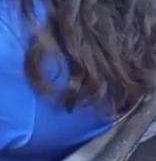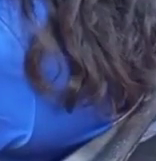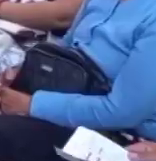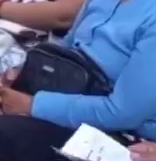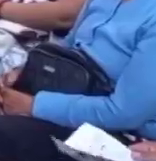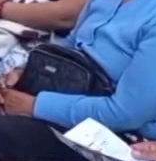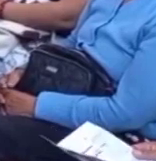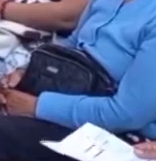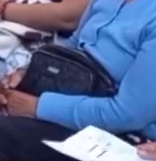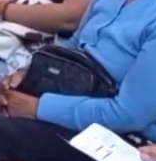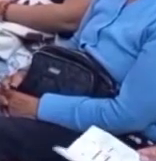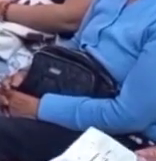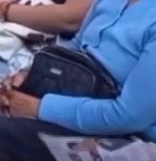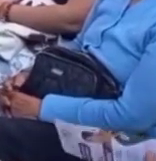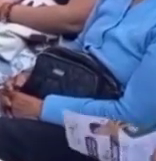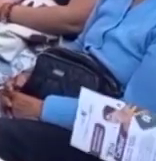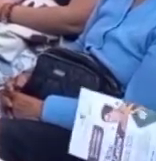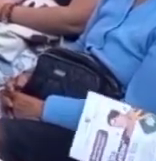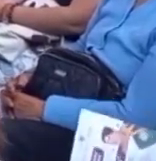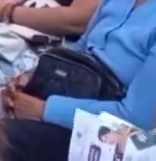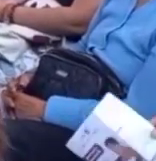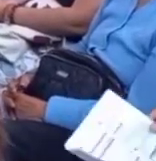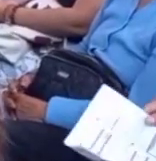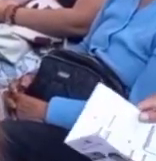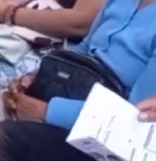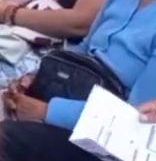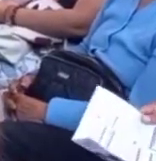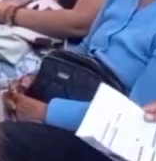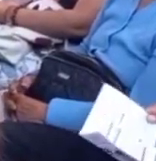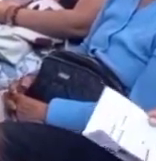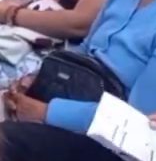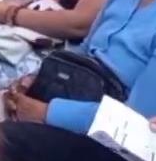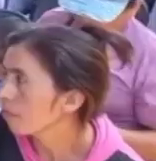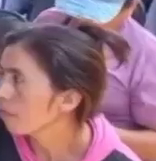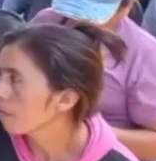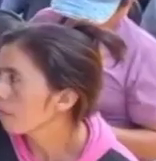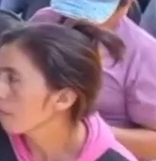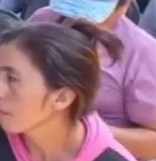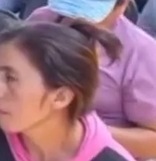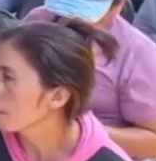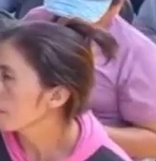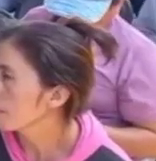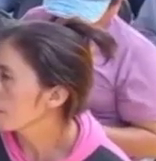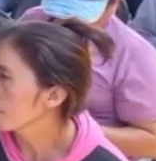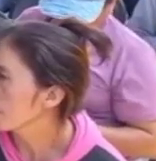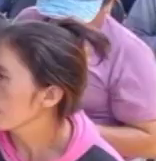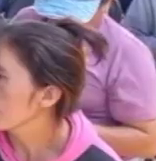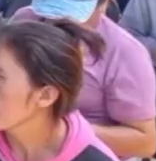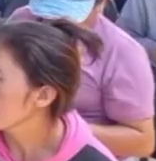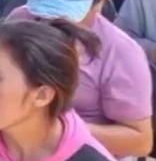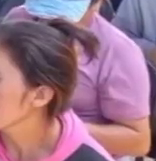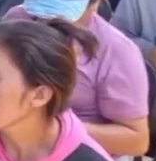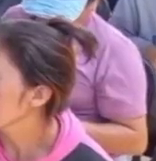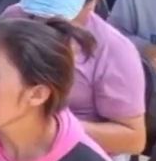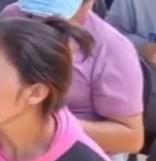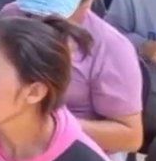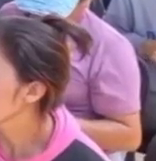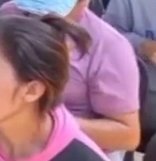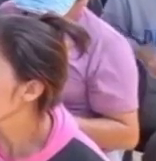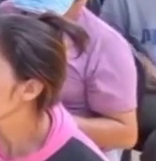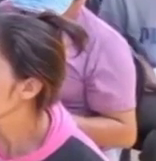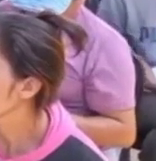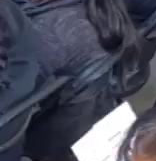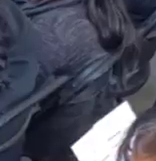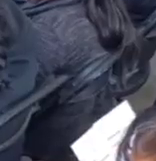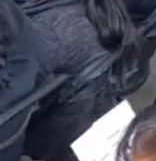comunidades más alejadas que no tienen internet o que se les ha dificultado hacer esta incorporación de los niños,